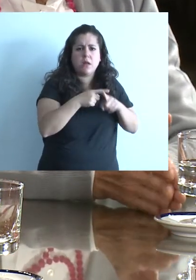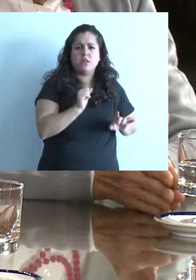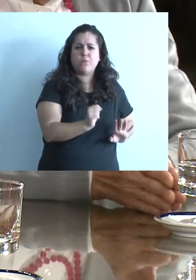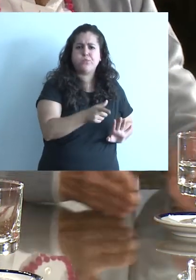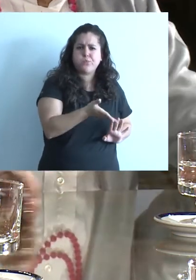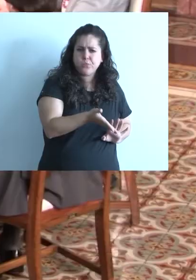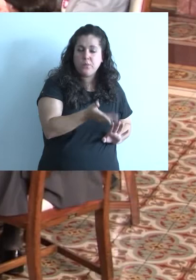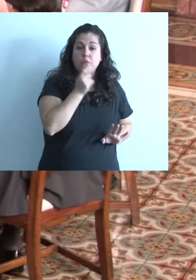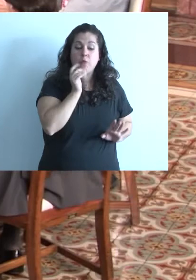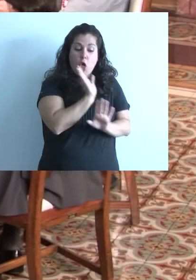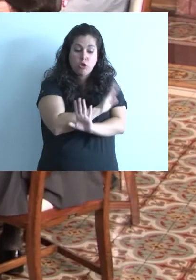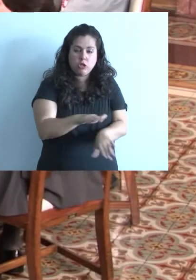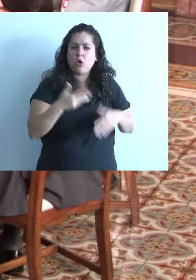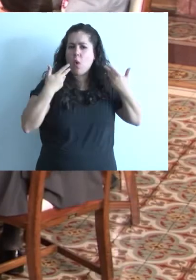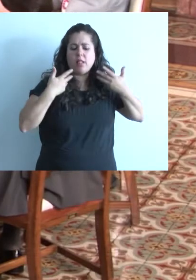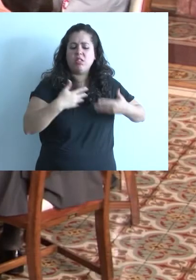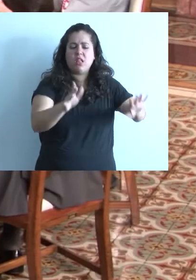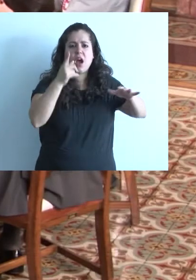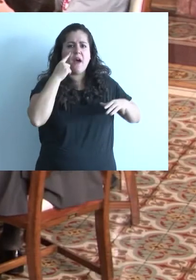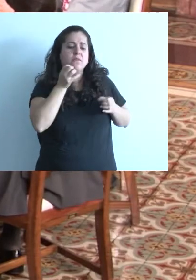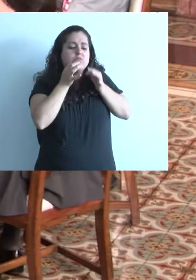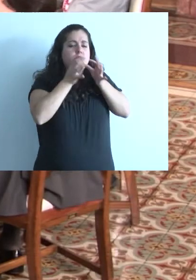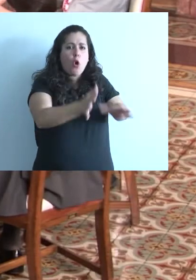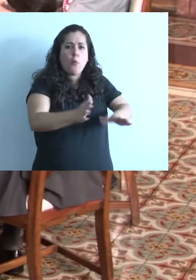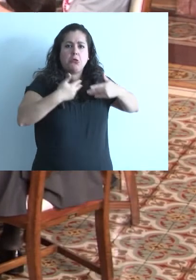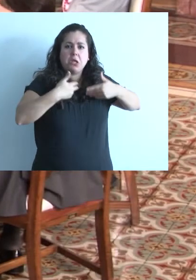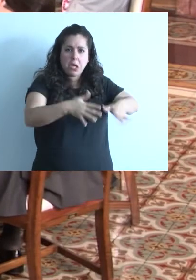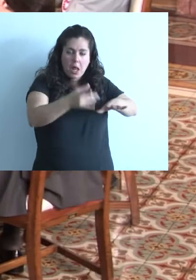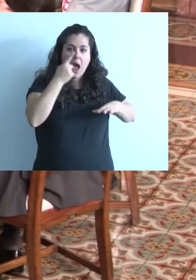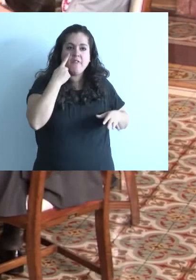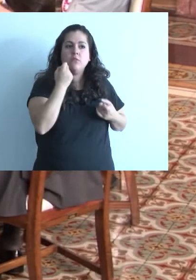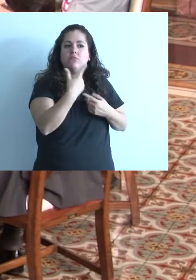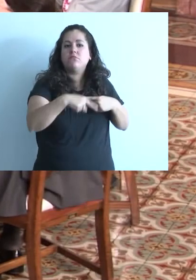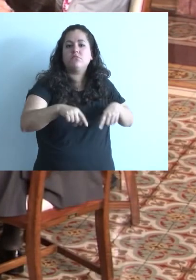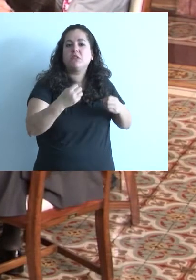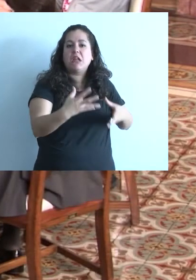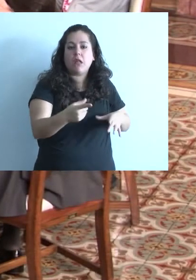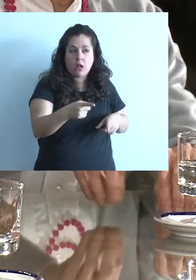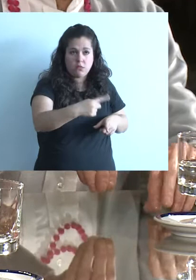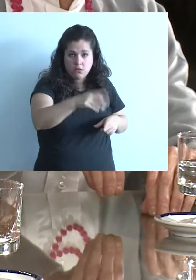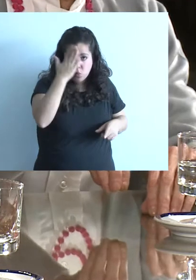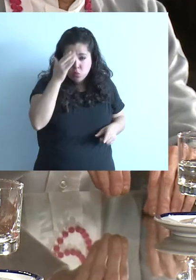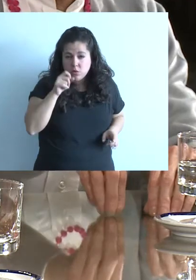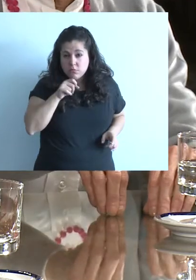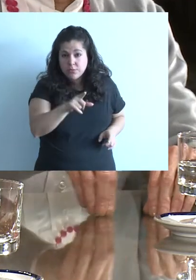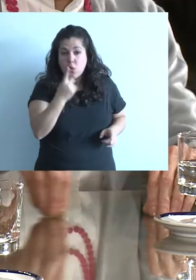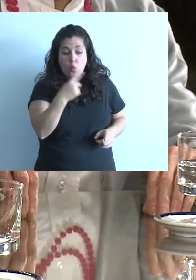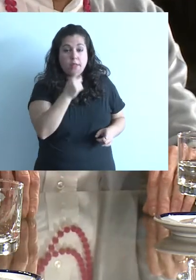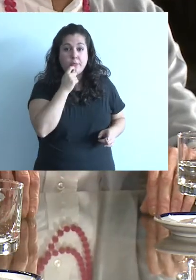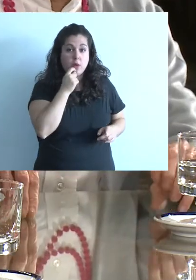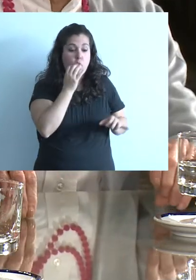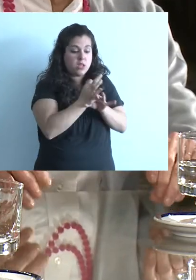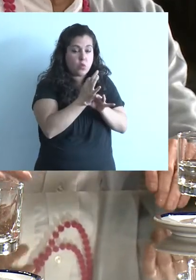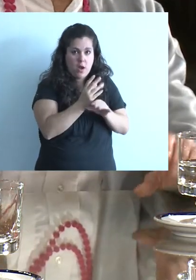ejemplo, vos a los chicos, los dejabas actuar y en general, los chicos que venían de esa tradición, cuando